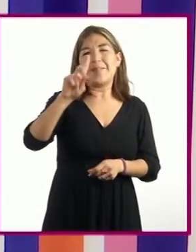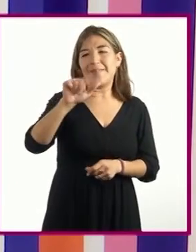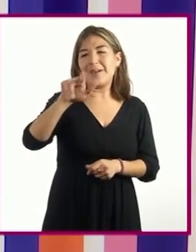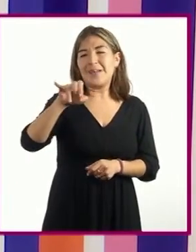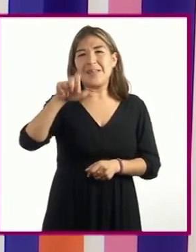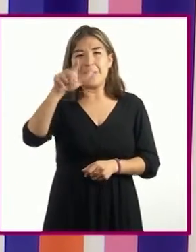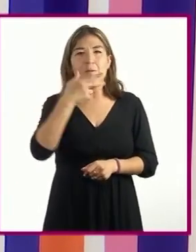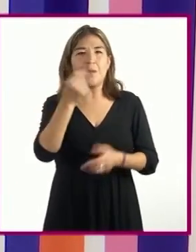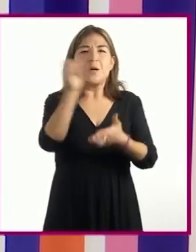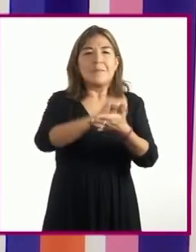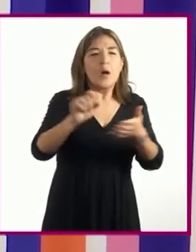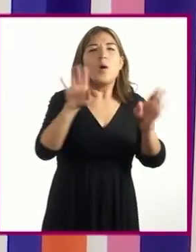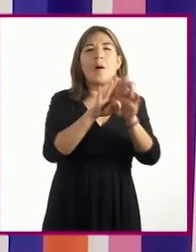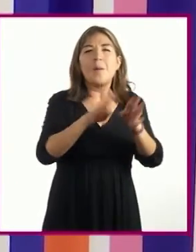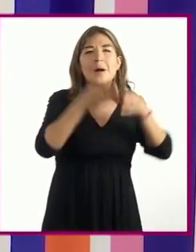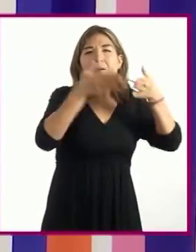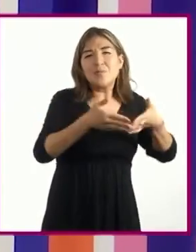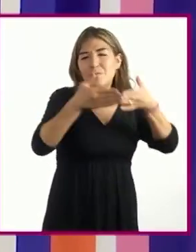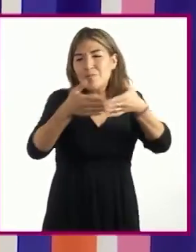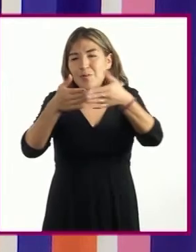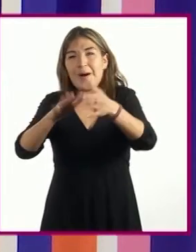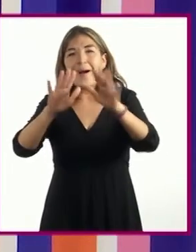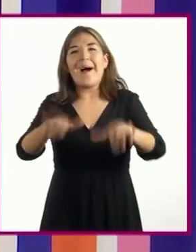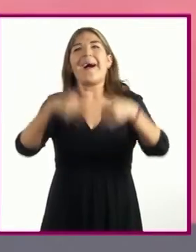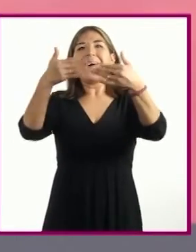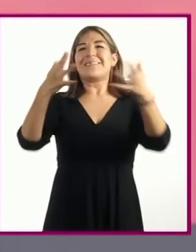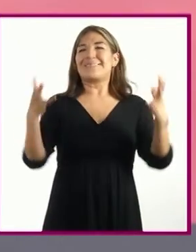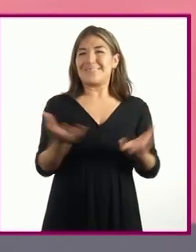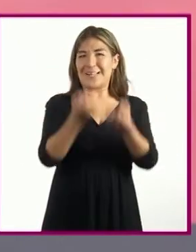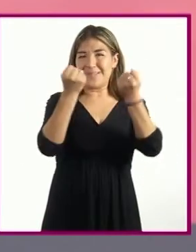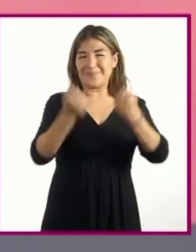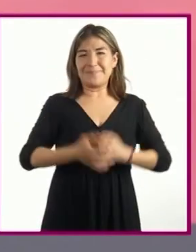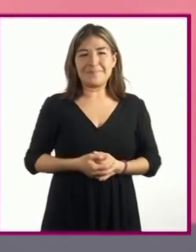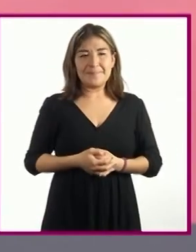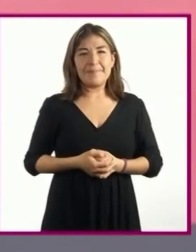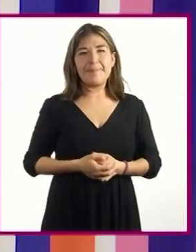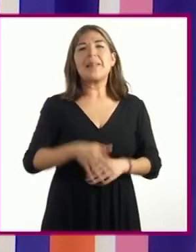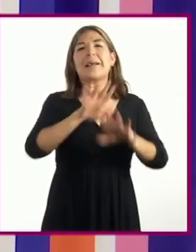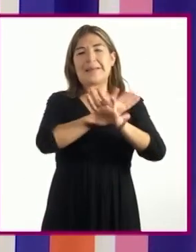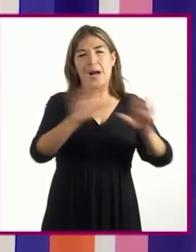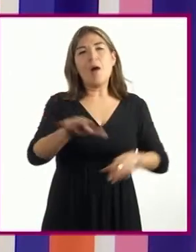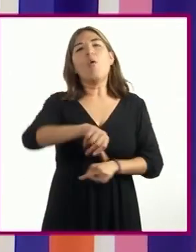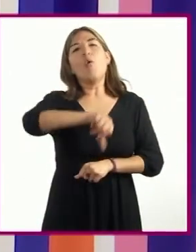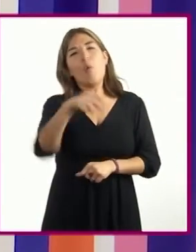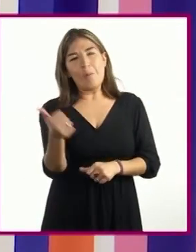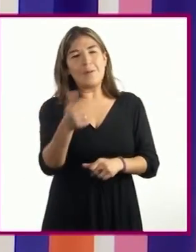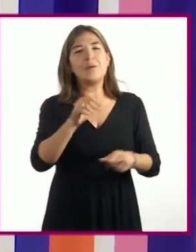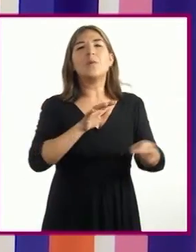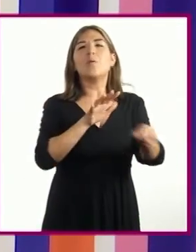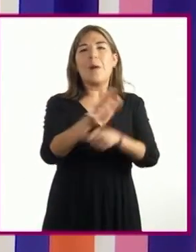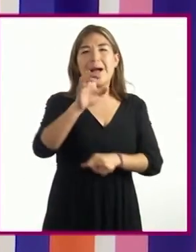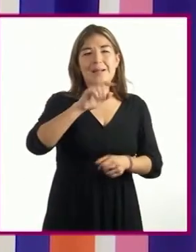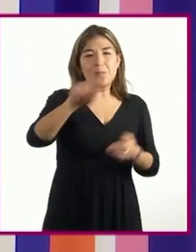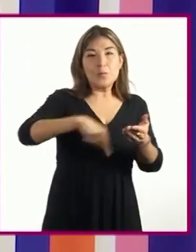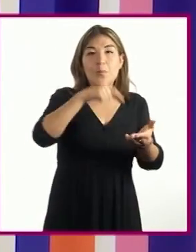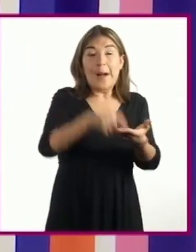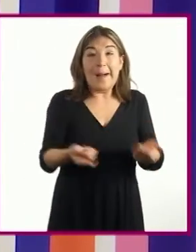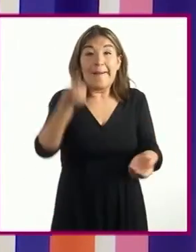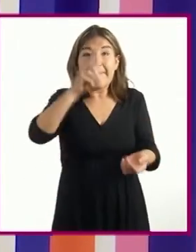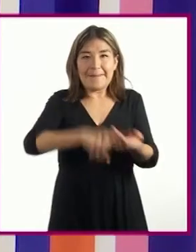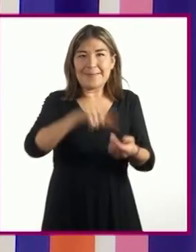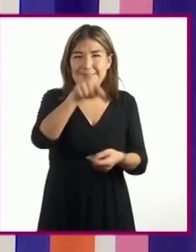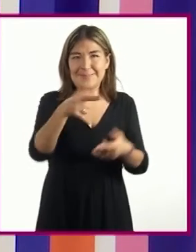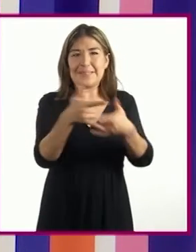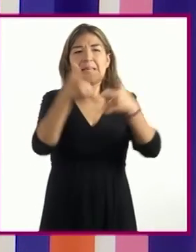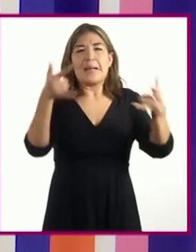se obvia todo el viaje y vemos cómo logra salvarse. Ahora bien, ya tenemos la definición de espacio dentro de la